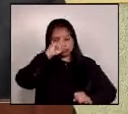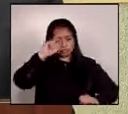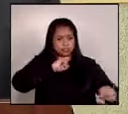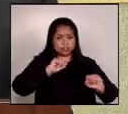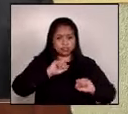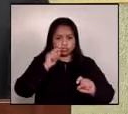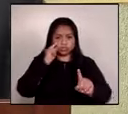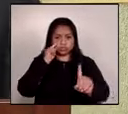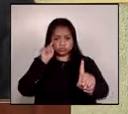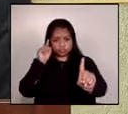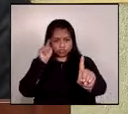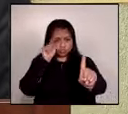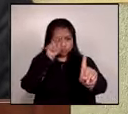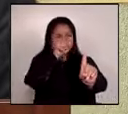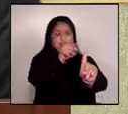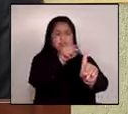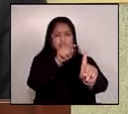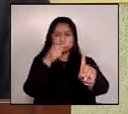mismo sentido